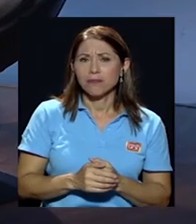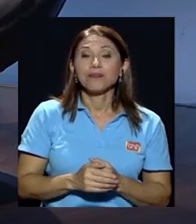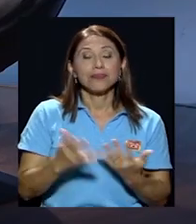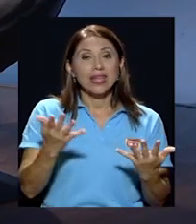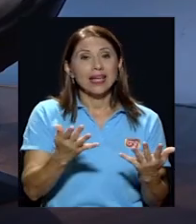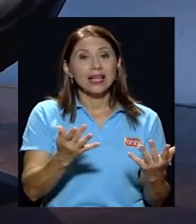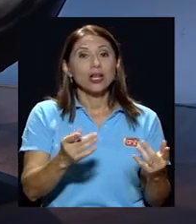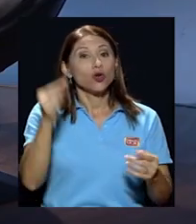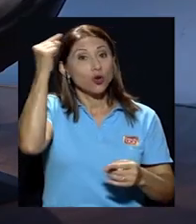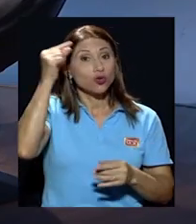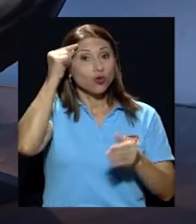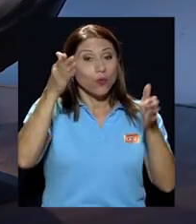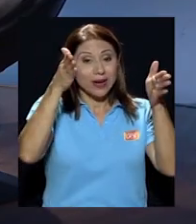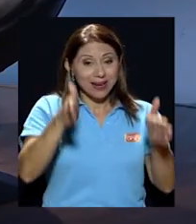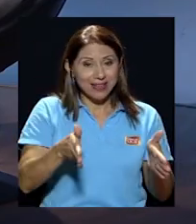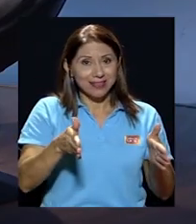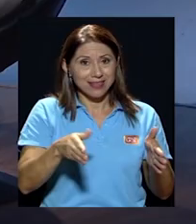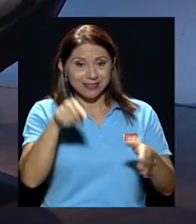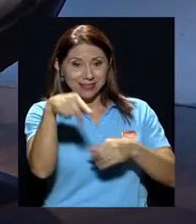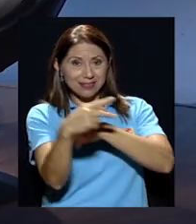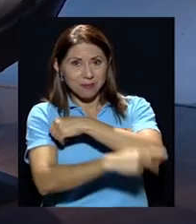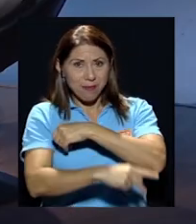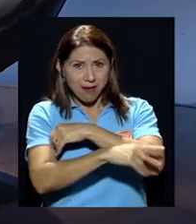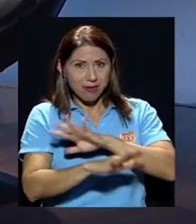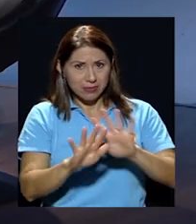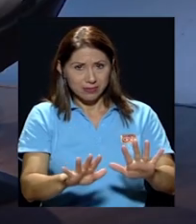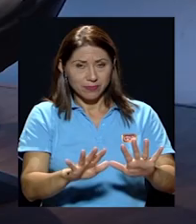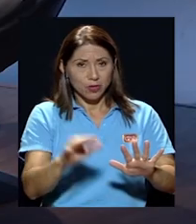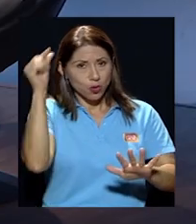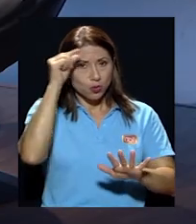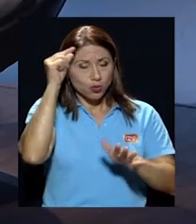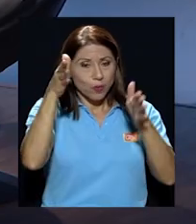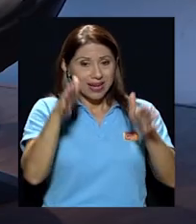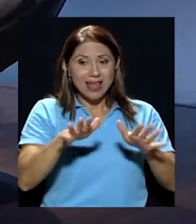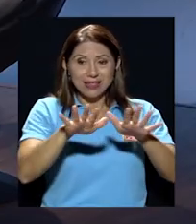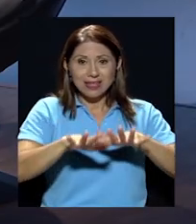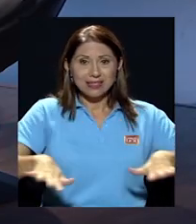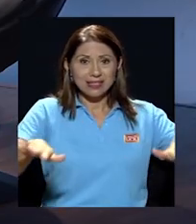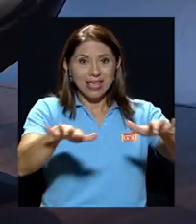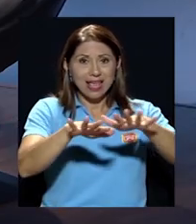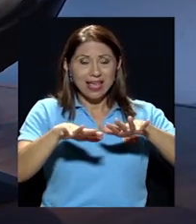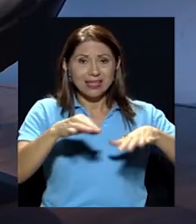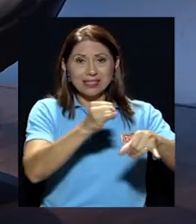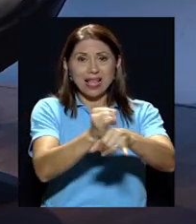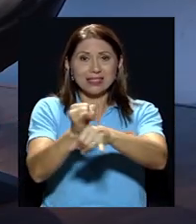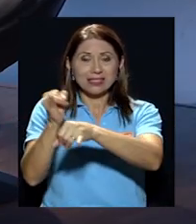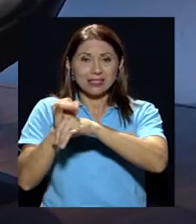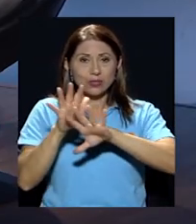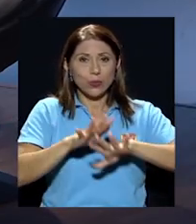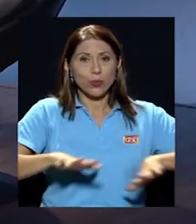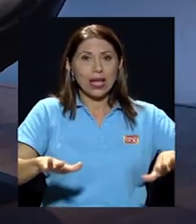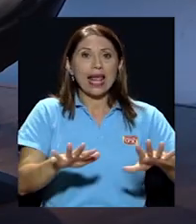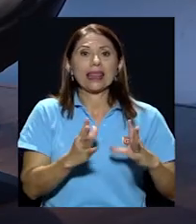los gobernantes de ese Estado los gobernantes de ese Estado le tienen pavor a los medios de comunicación